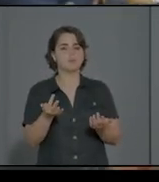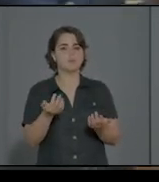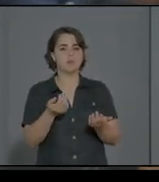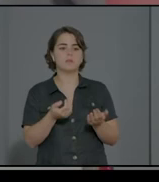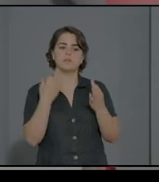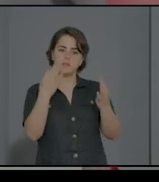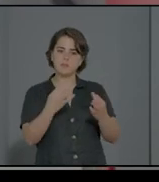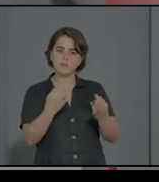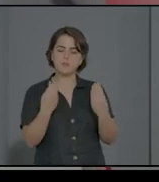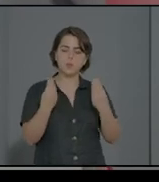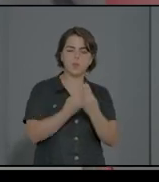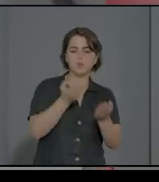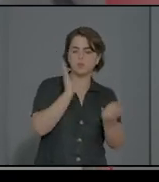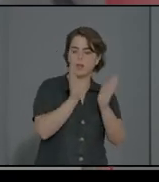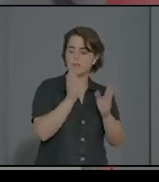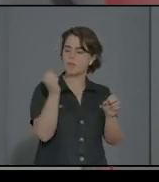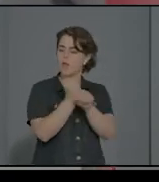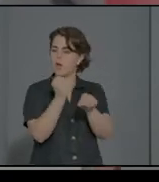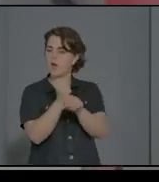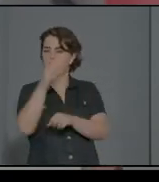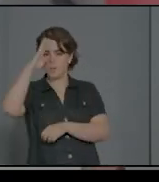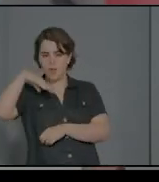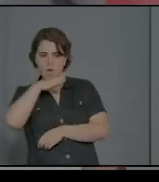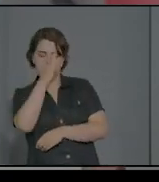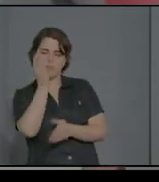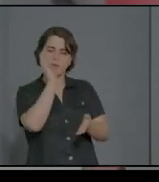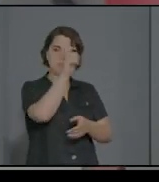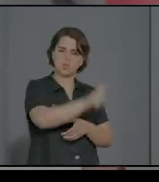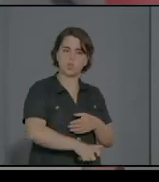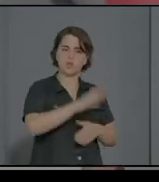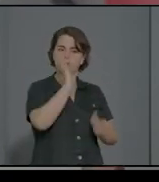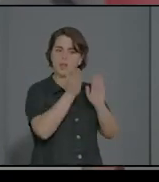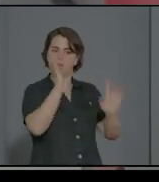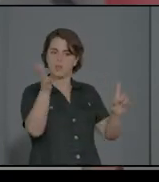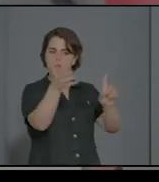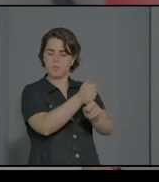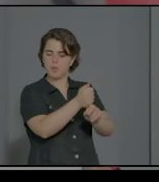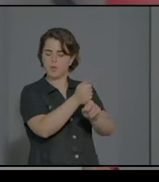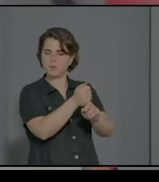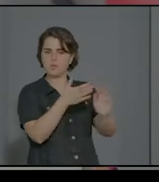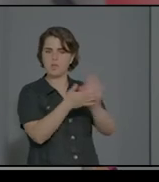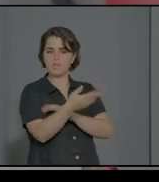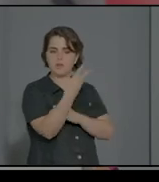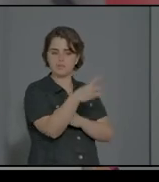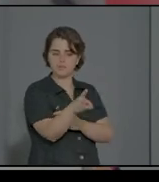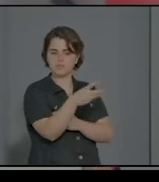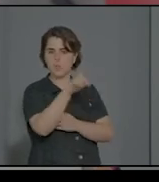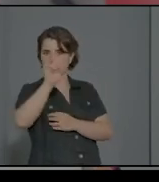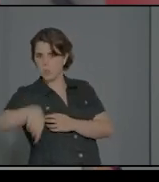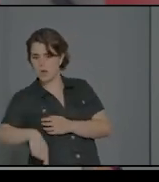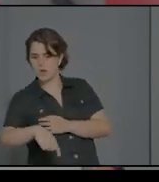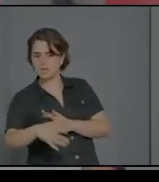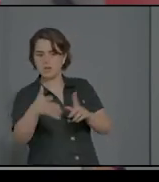terapeuta cada tres semanas o un mes y ven lo que ha